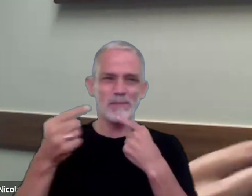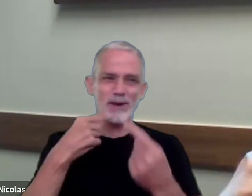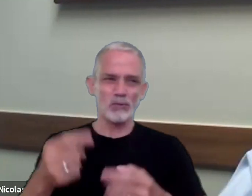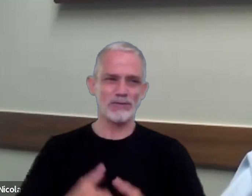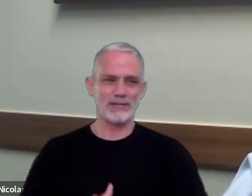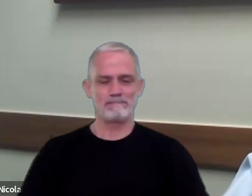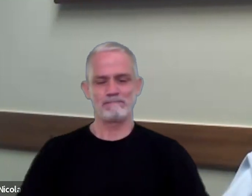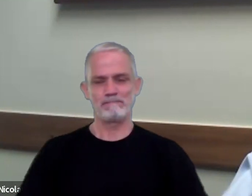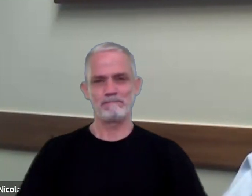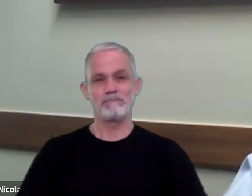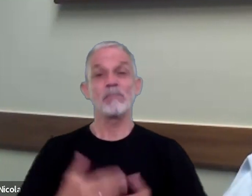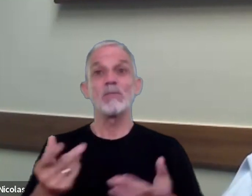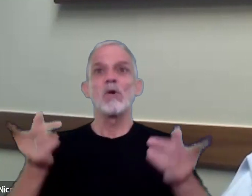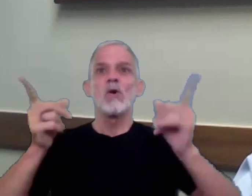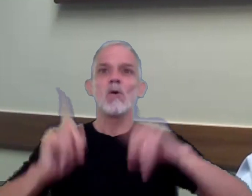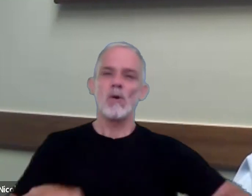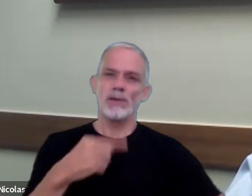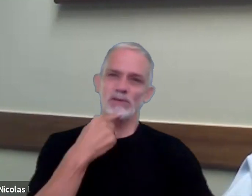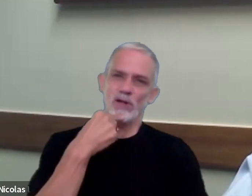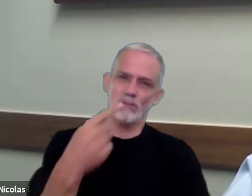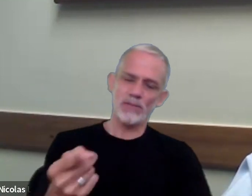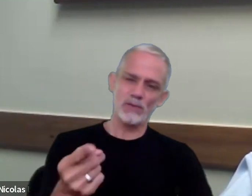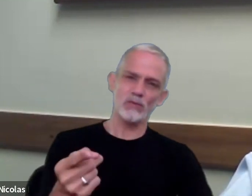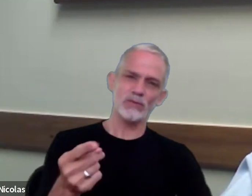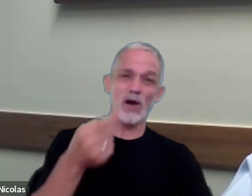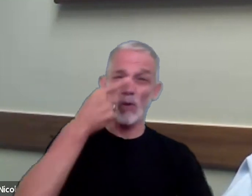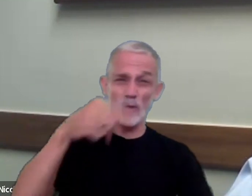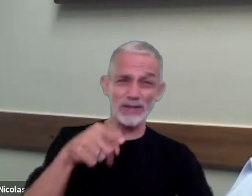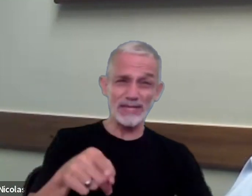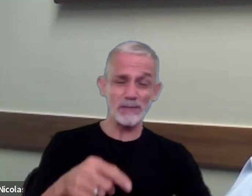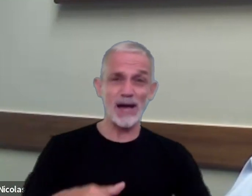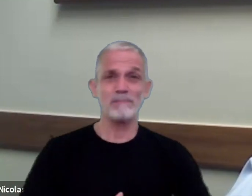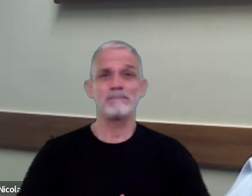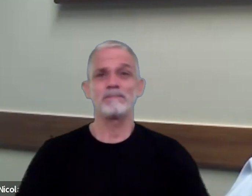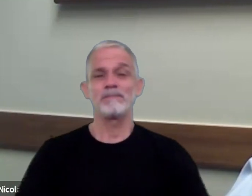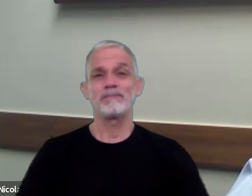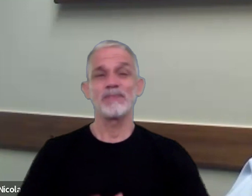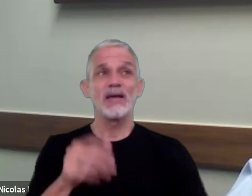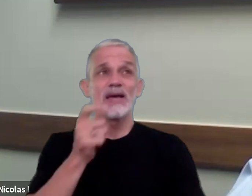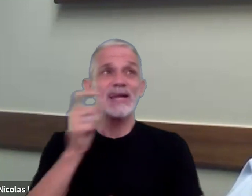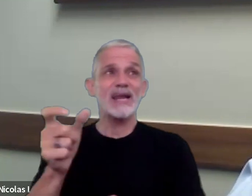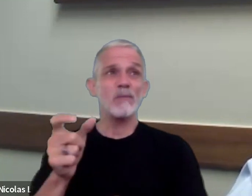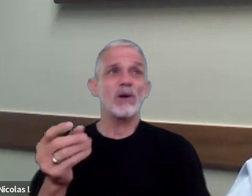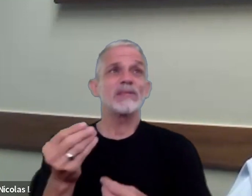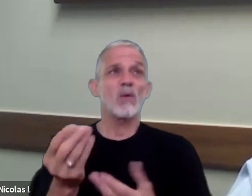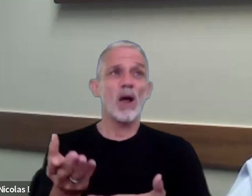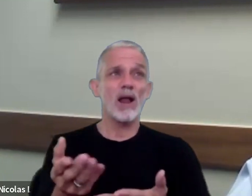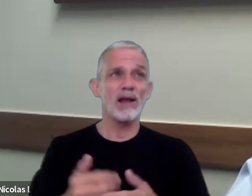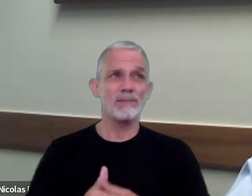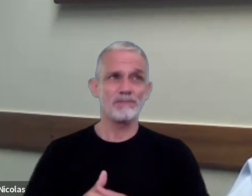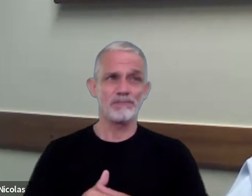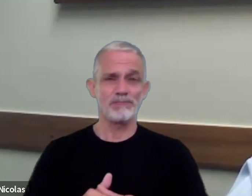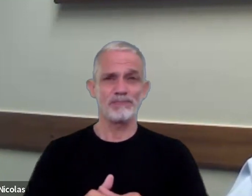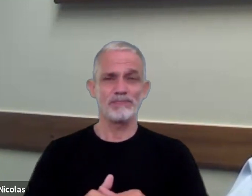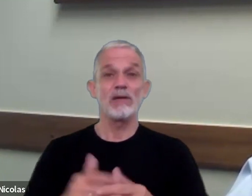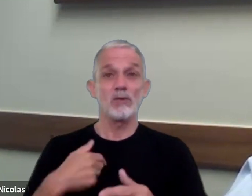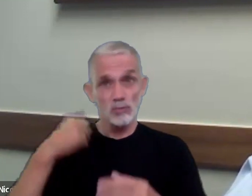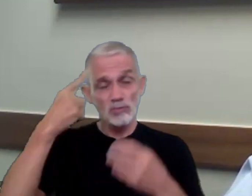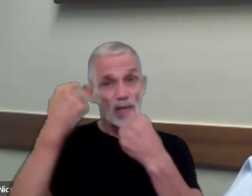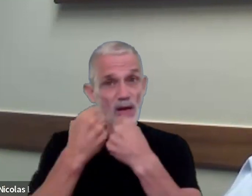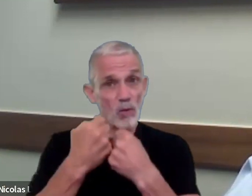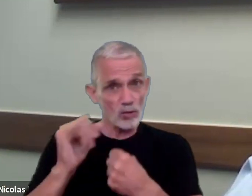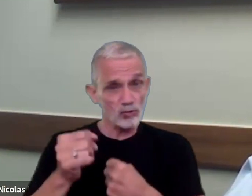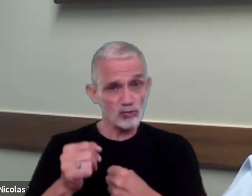pero volviendo a la última pregunta la respuesta es bueno estoy de acuerdo